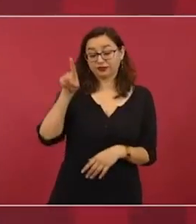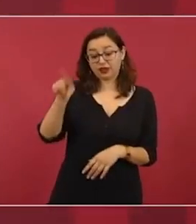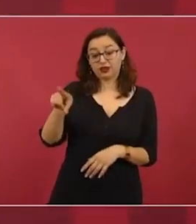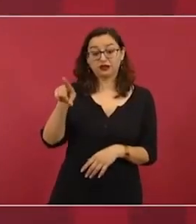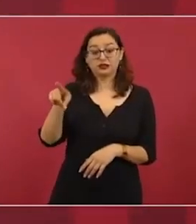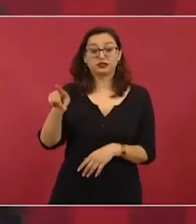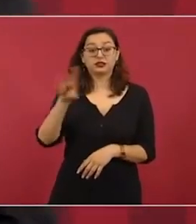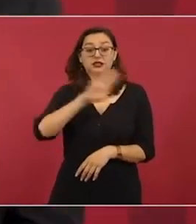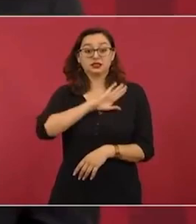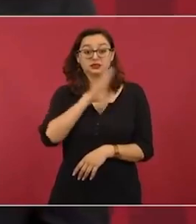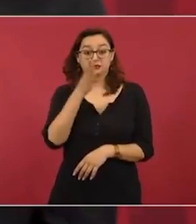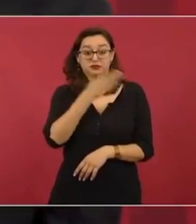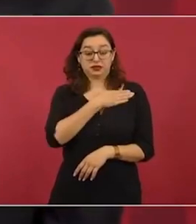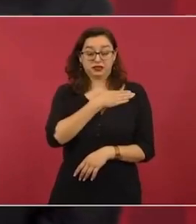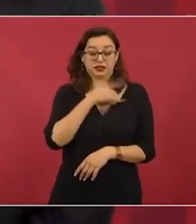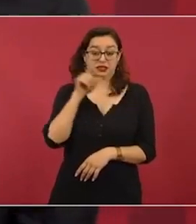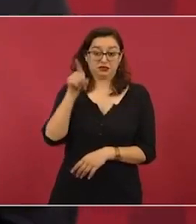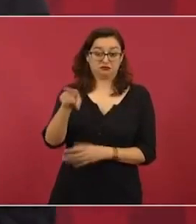en España